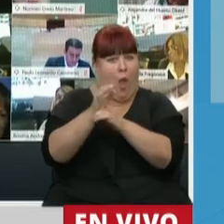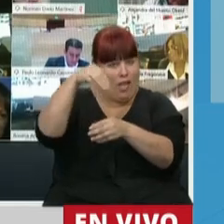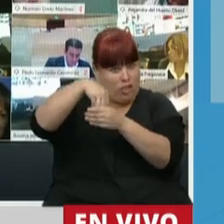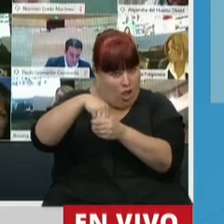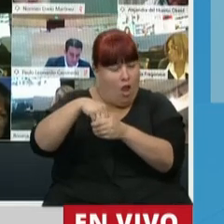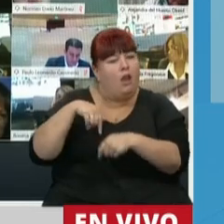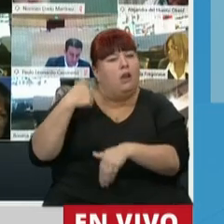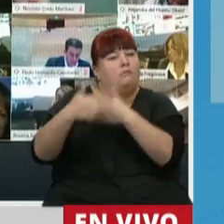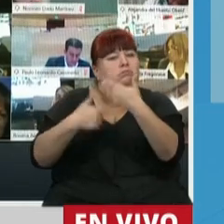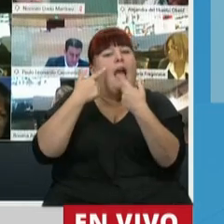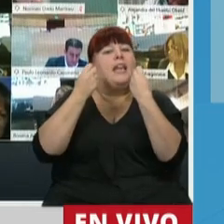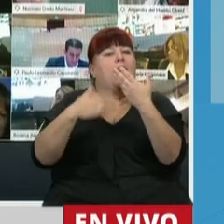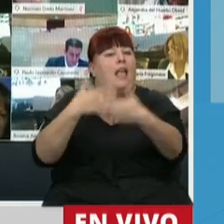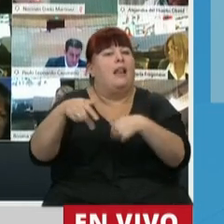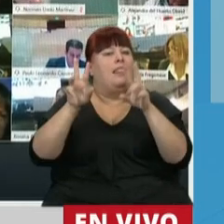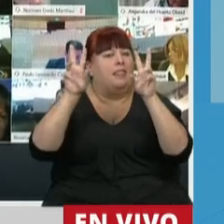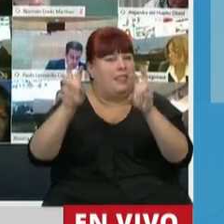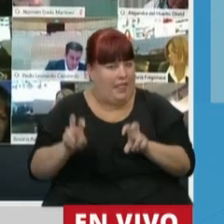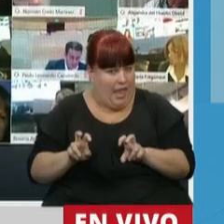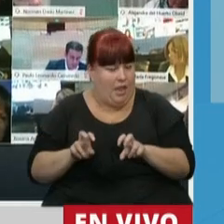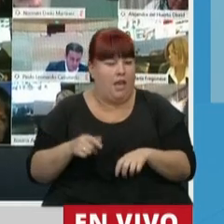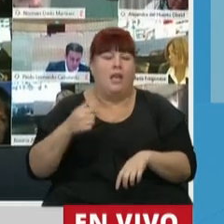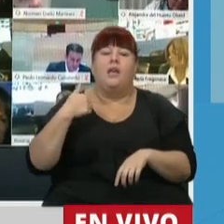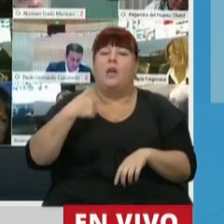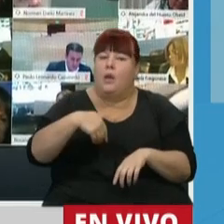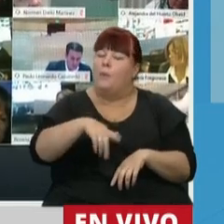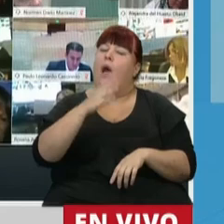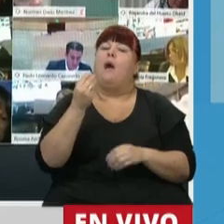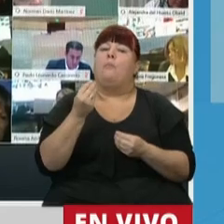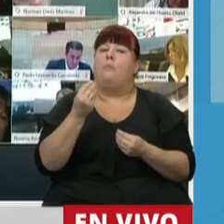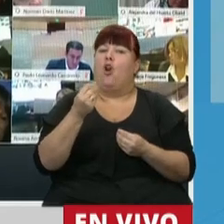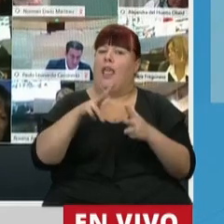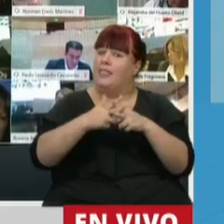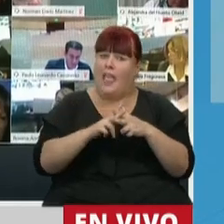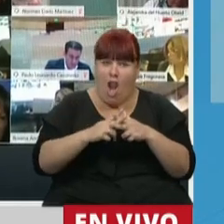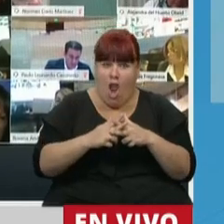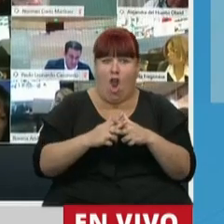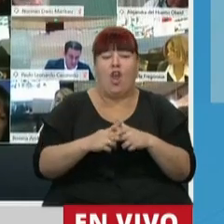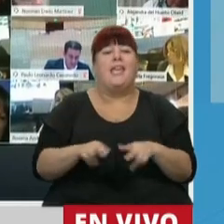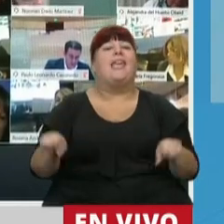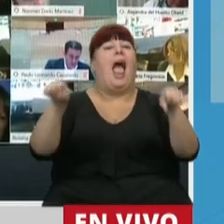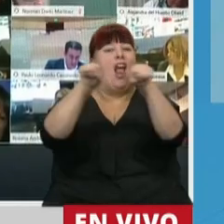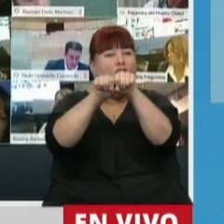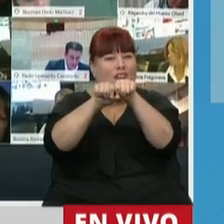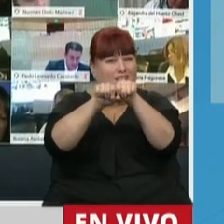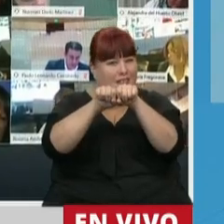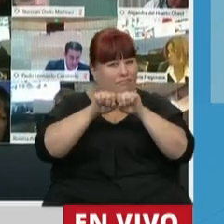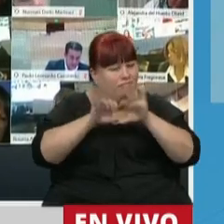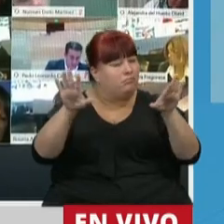el avance sobre estos temas. Vamos porque la tecnología y la conectividad